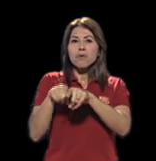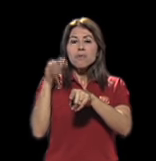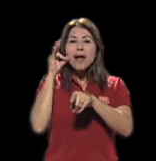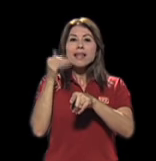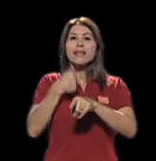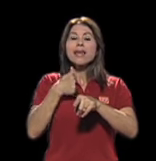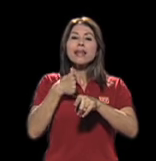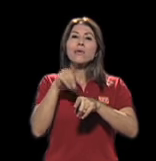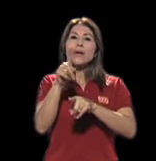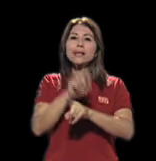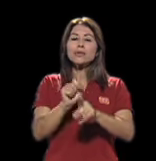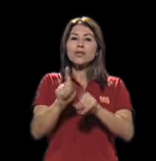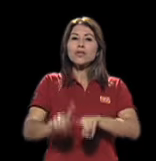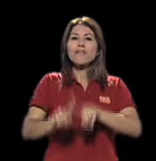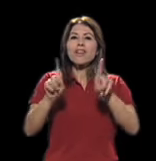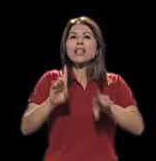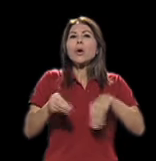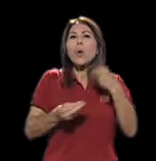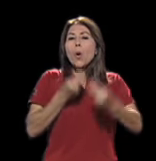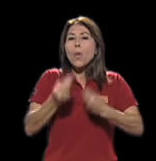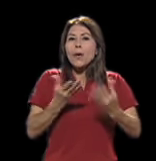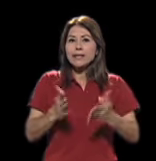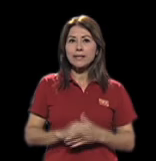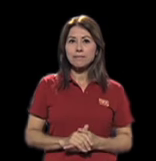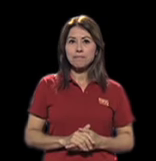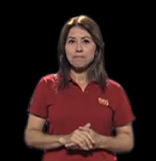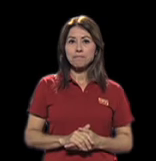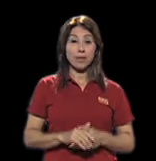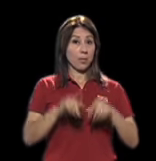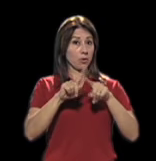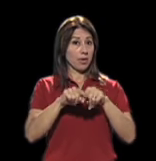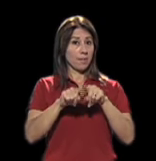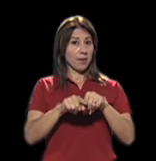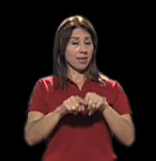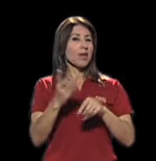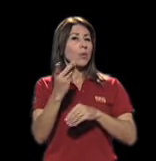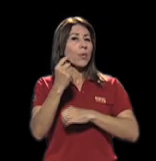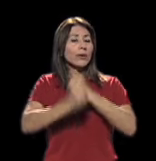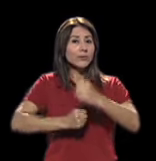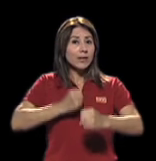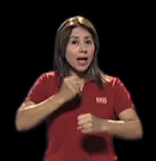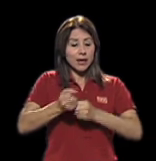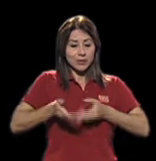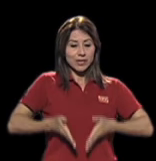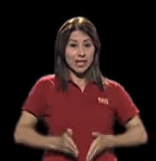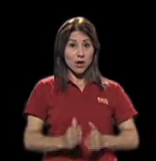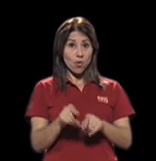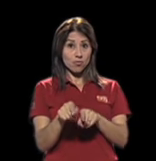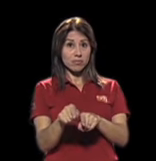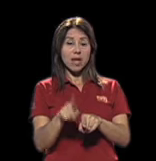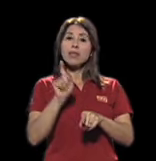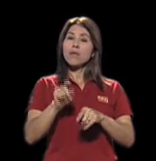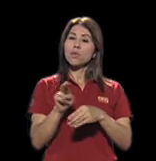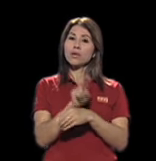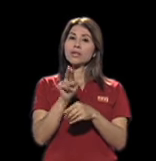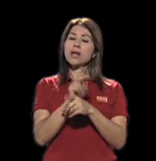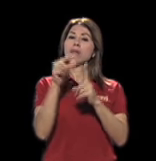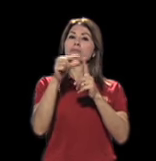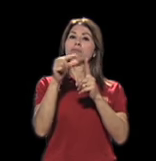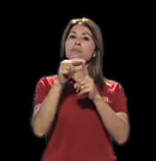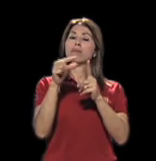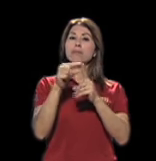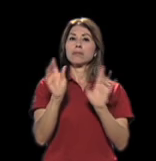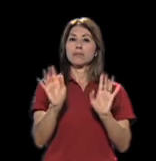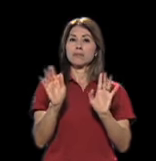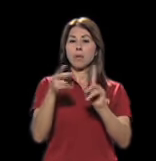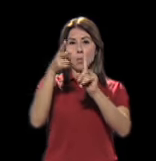desde que el niño es bebé? De acuerdo a la edad del hijo o la hija, utilizar el lenguaje primeramente, ¿verdad? Si